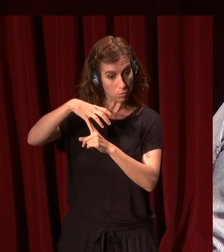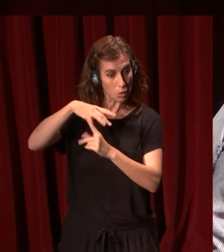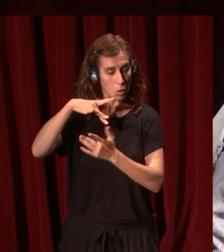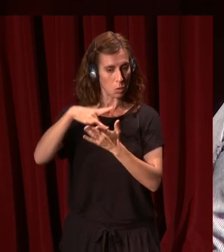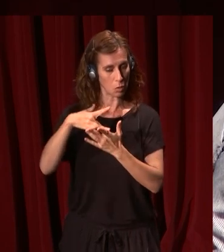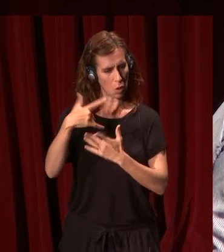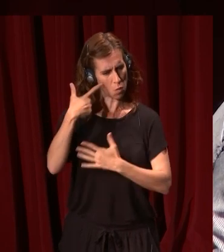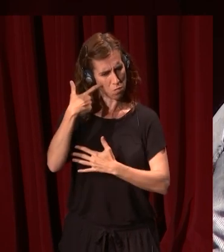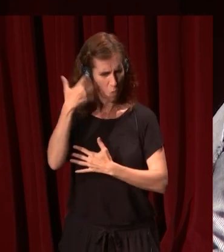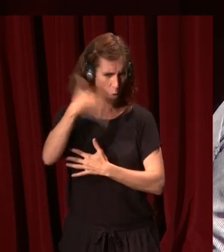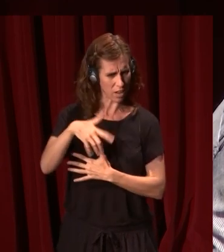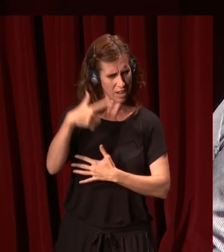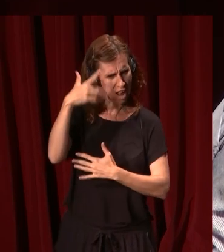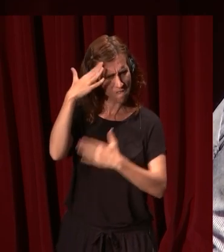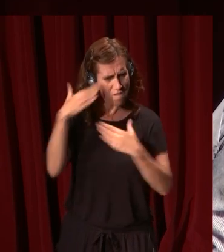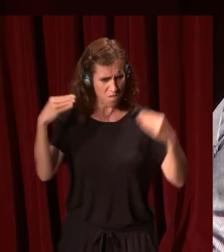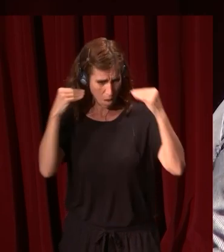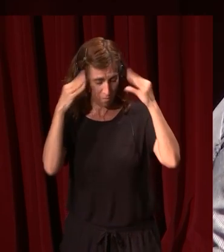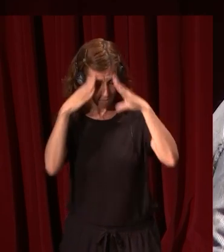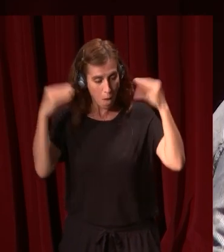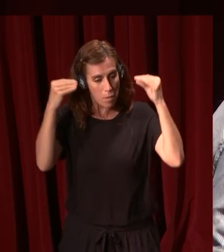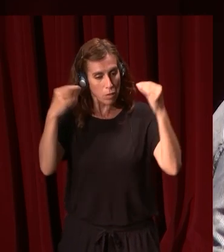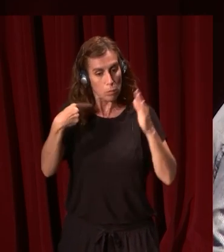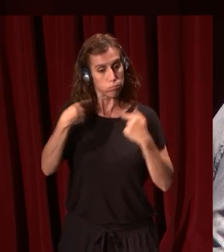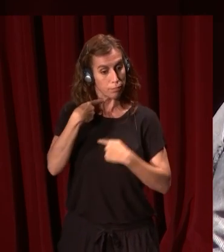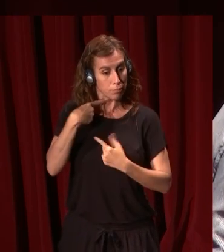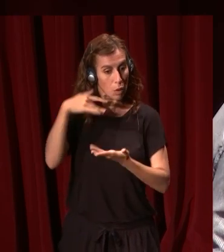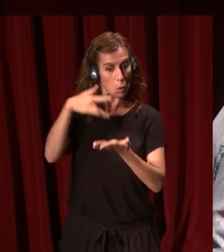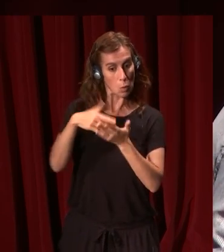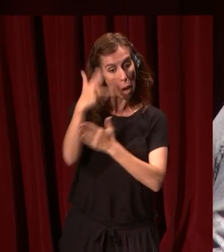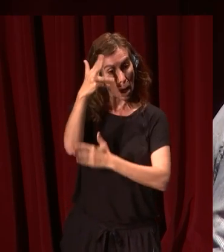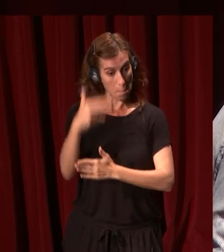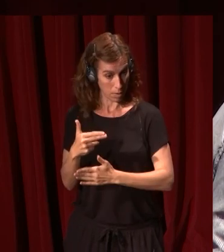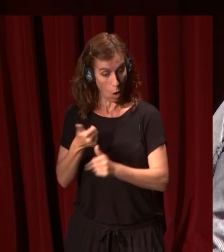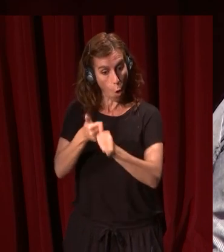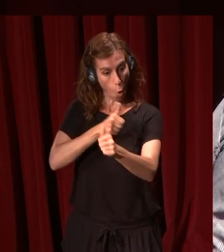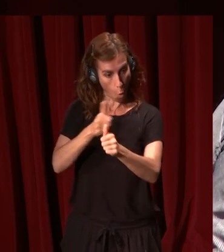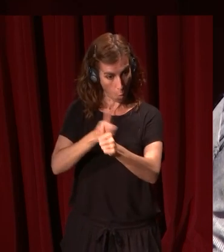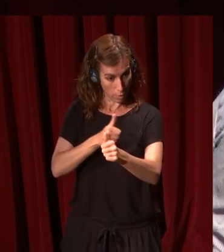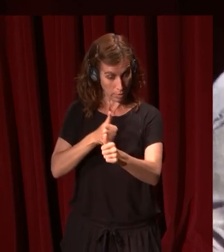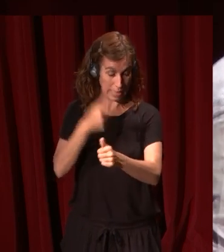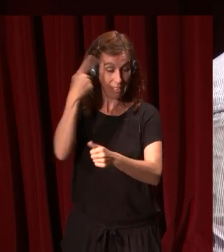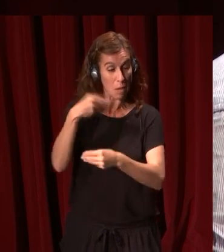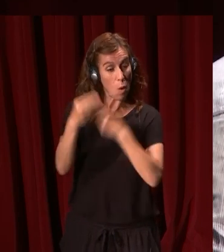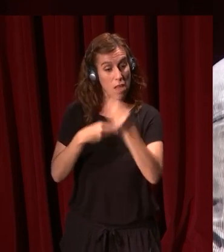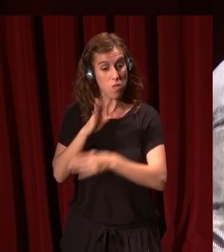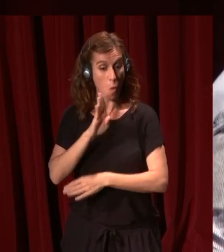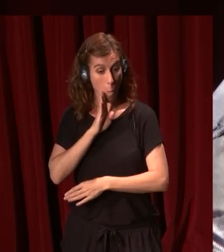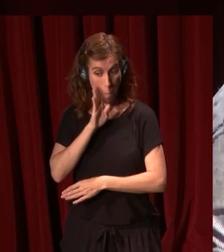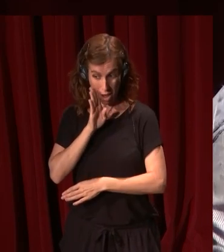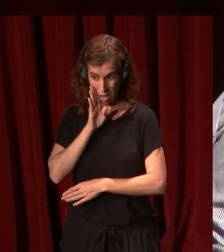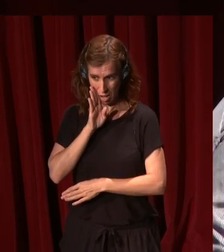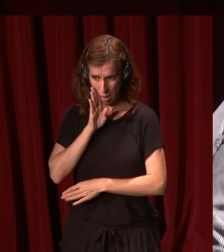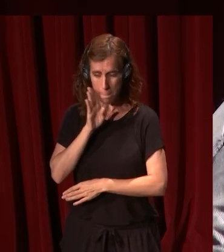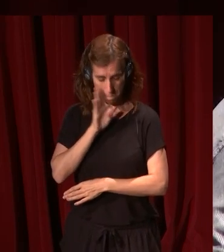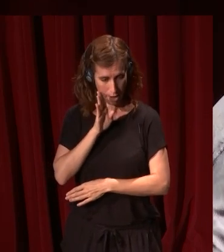flamenco perdido, pero que hoy sabemos que es una obra pintada en Bélgica por un copista de Van Eyck, sabemos que se hizo en Bélgica porque hemos analizado la madera y los